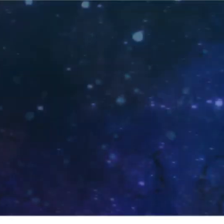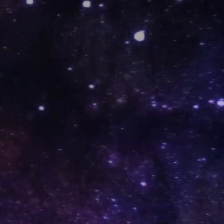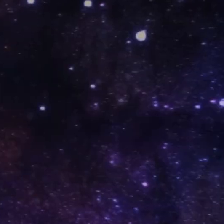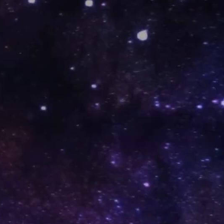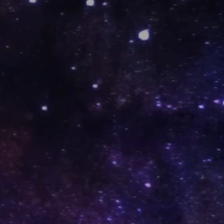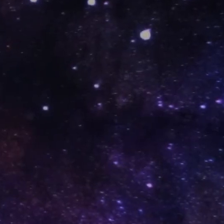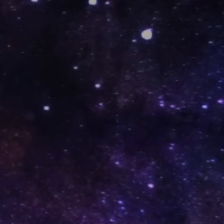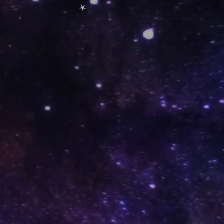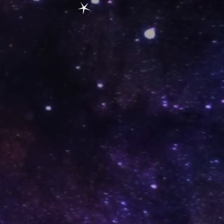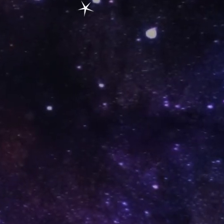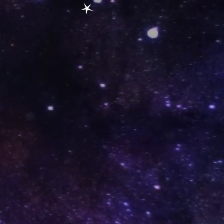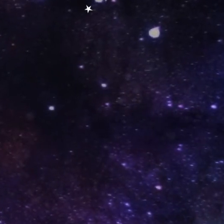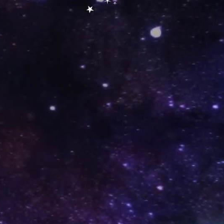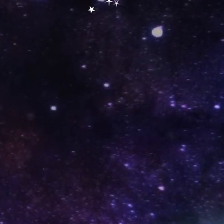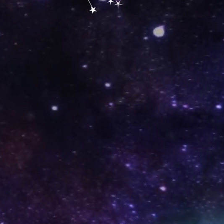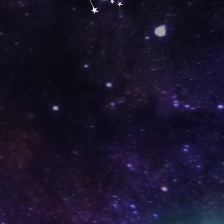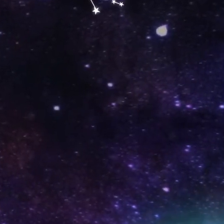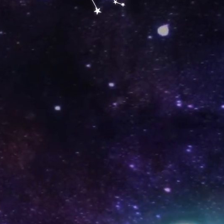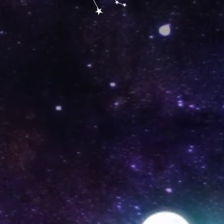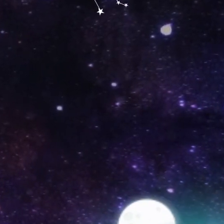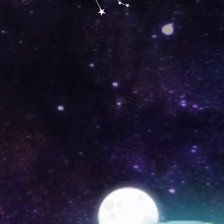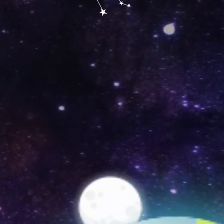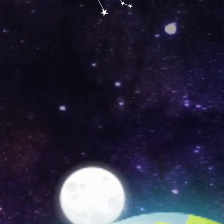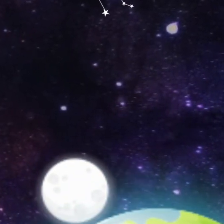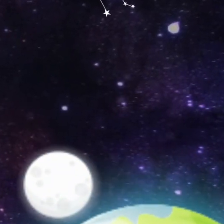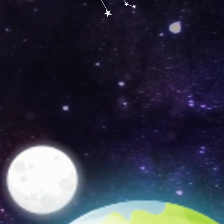Chao, chao.